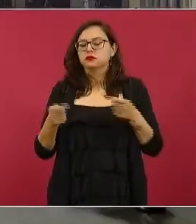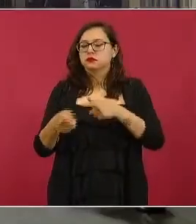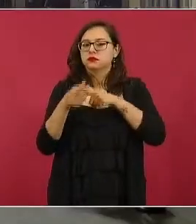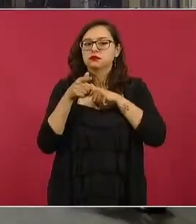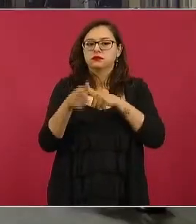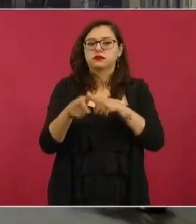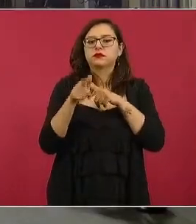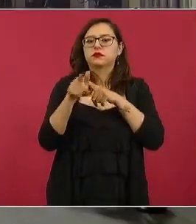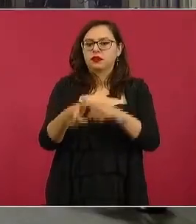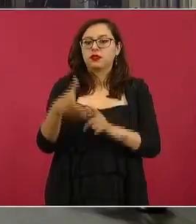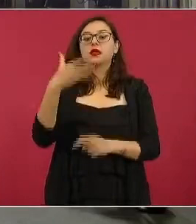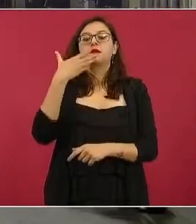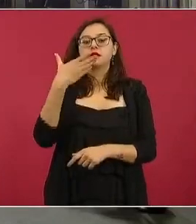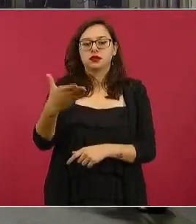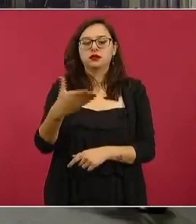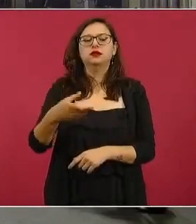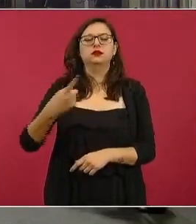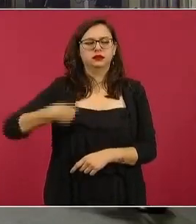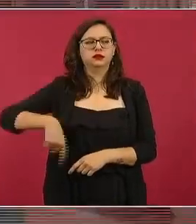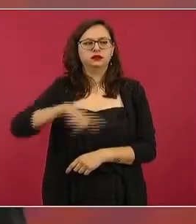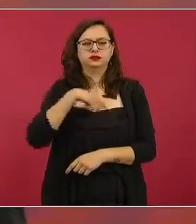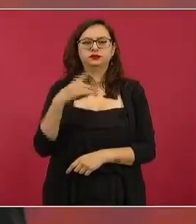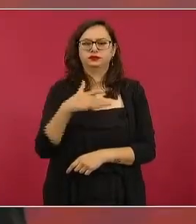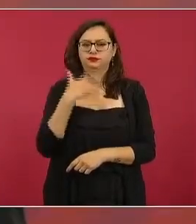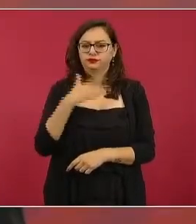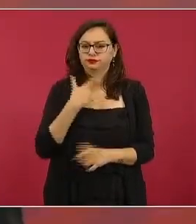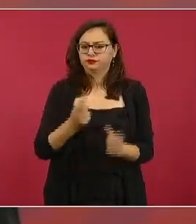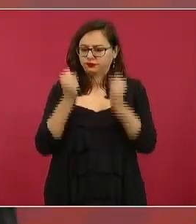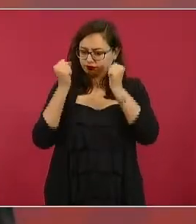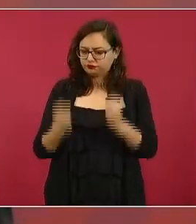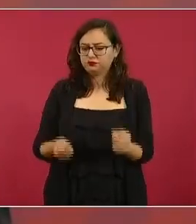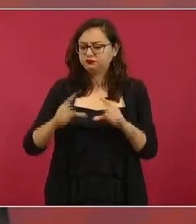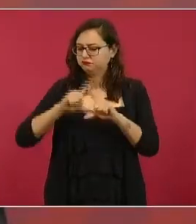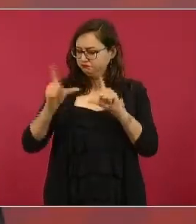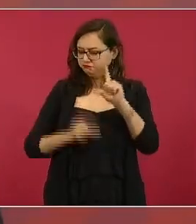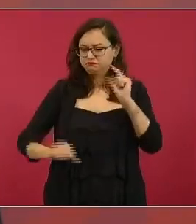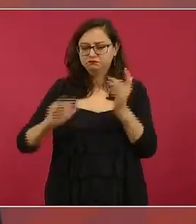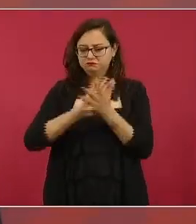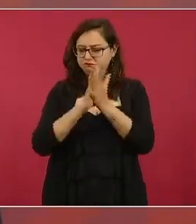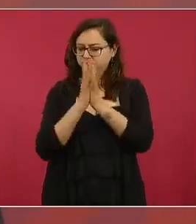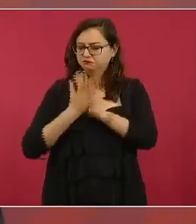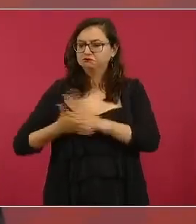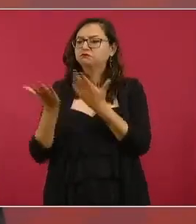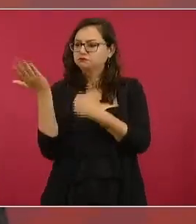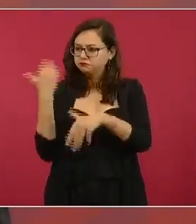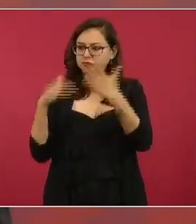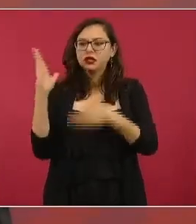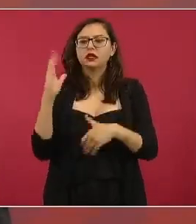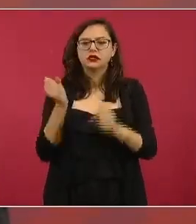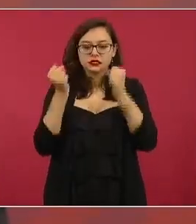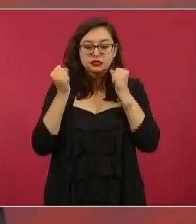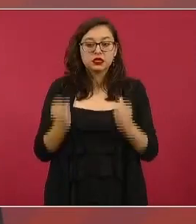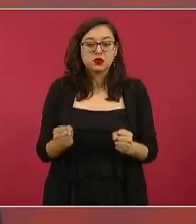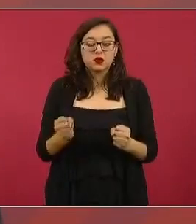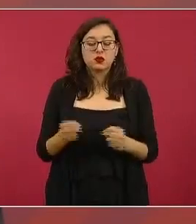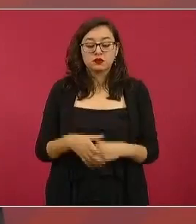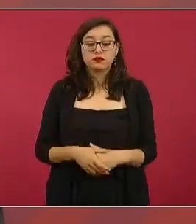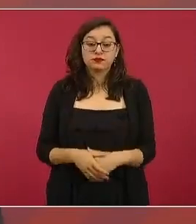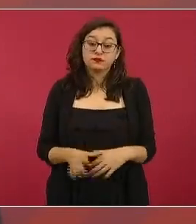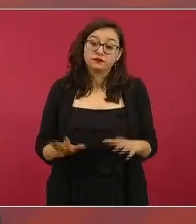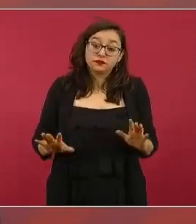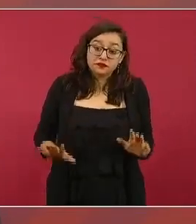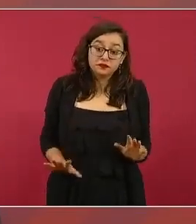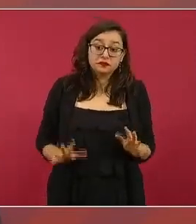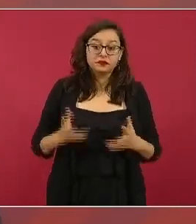estamos seguros de que vamos a salir la transformación va hacia adelante entonces eso es lo que te puedo decir vamos a esperar